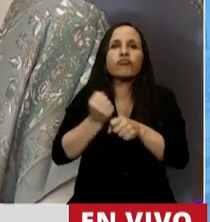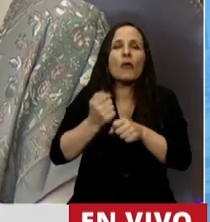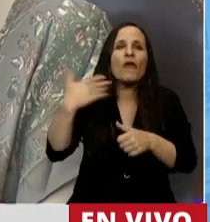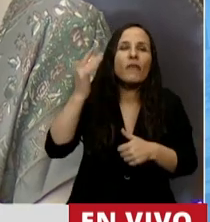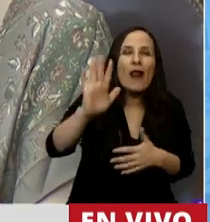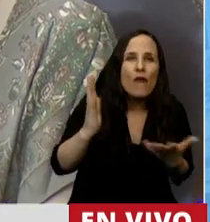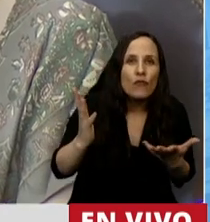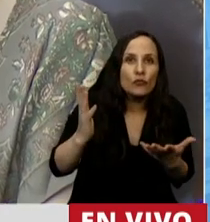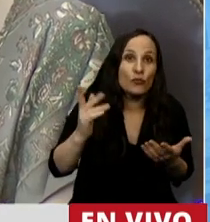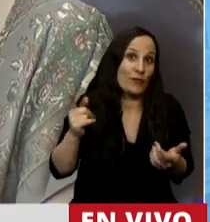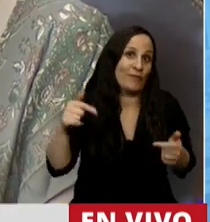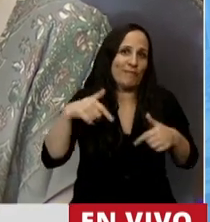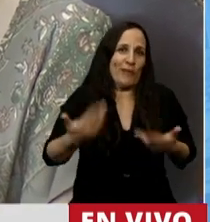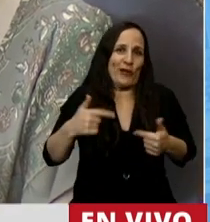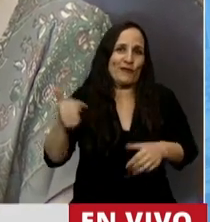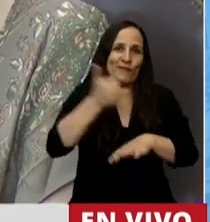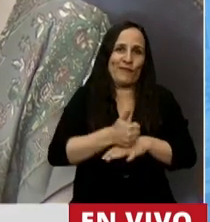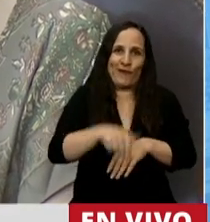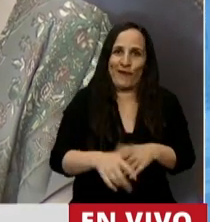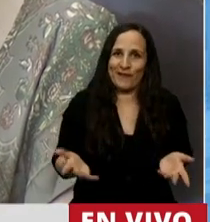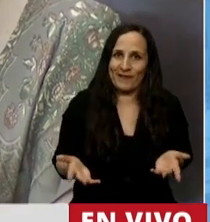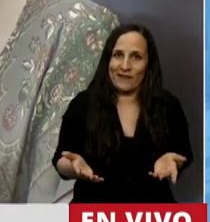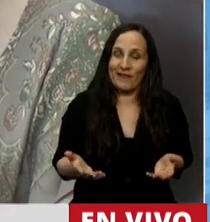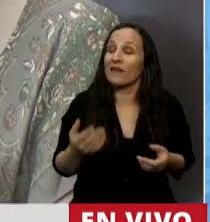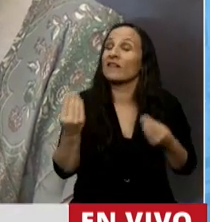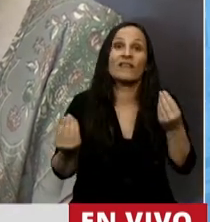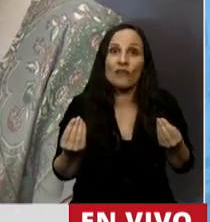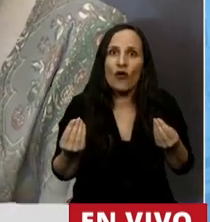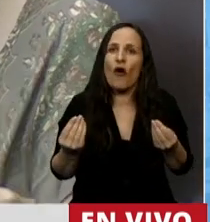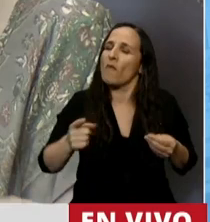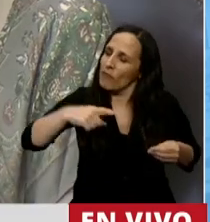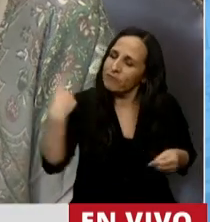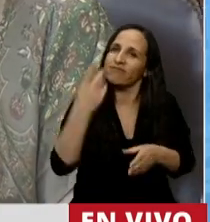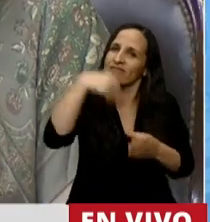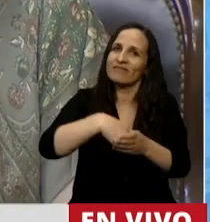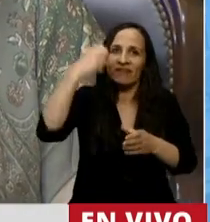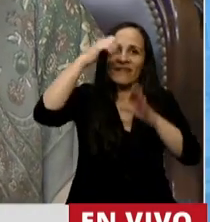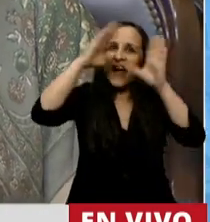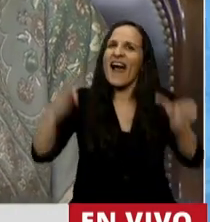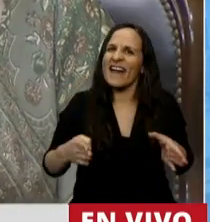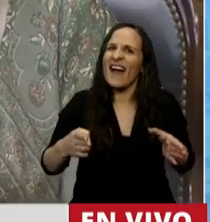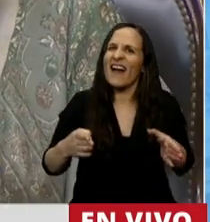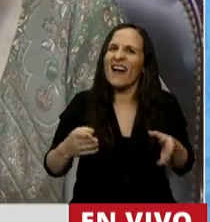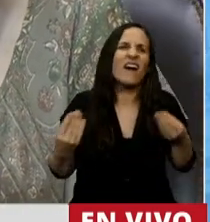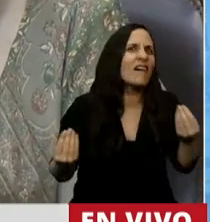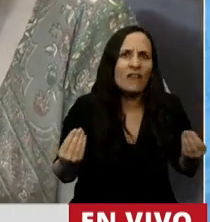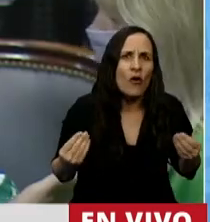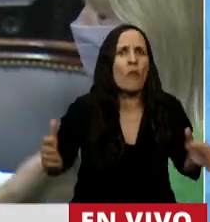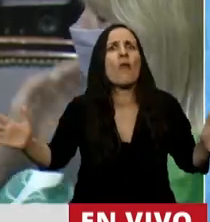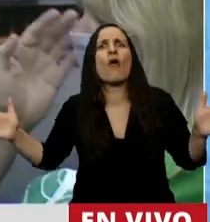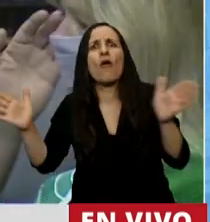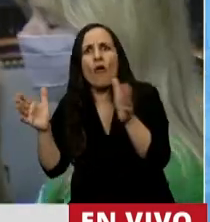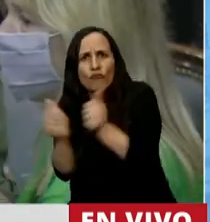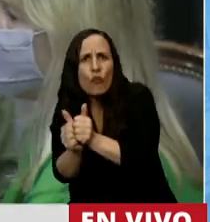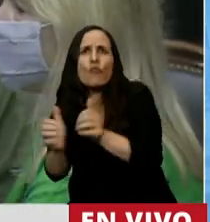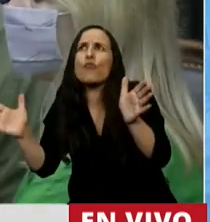Aquí en este recinto lo hicimos y lo hicimos junto con cada una de las mujeres que en